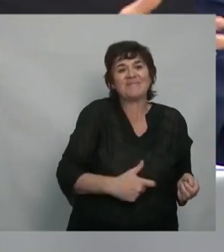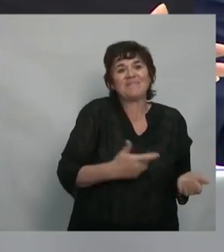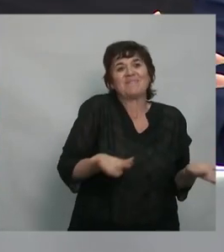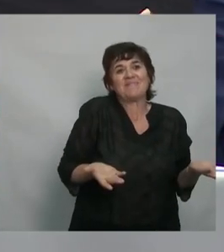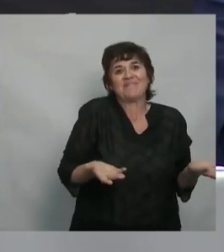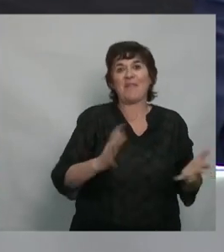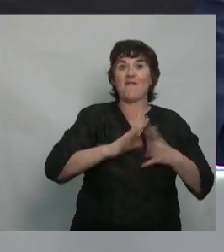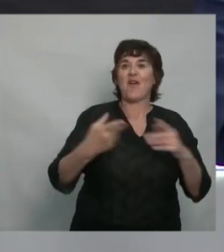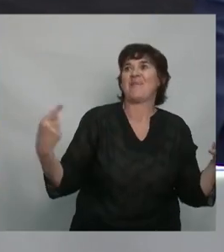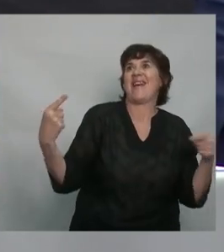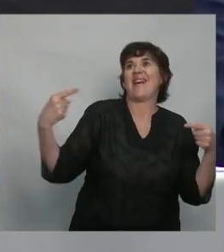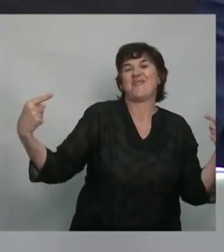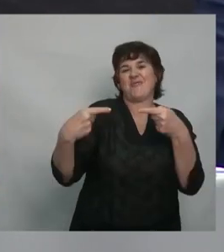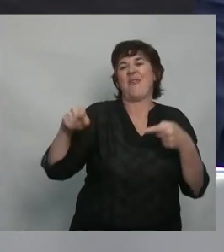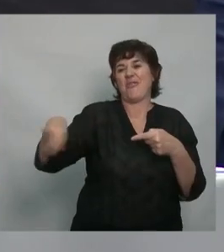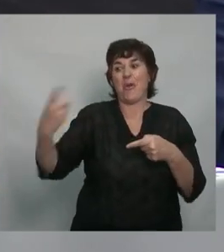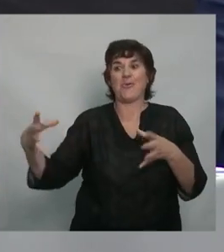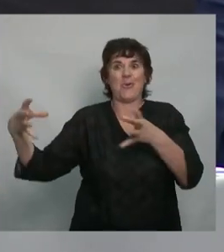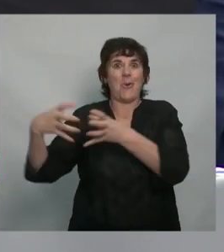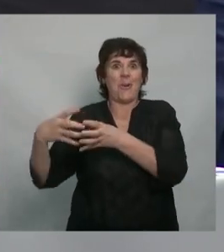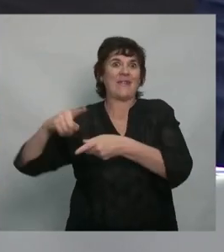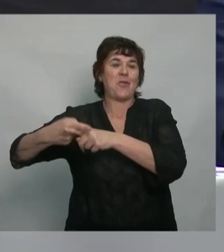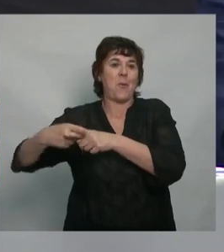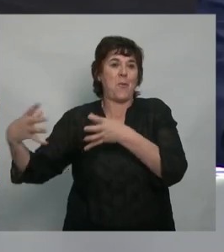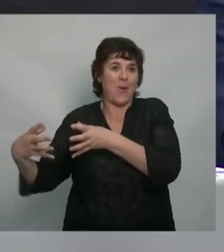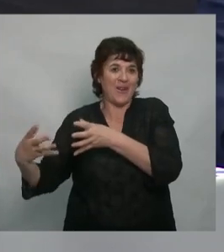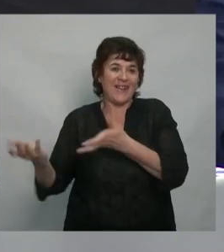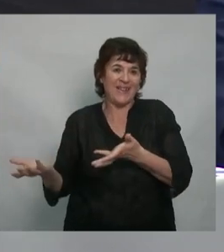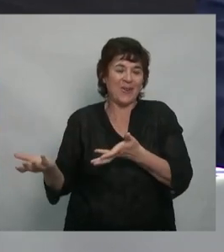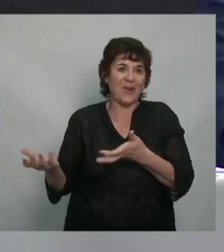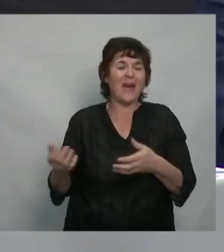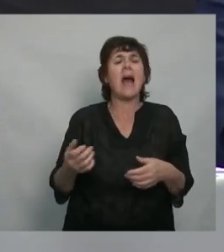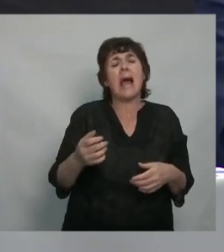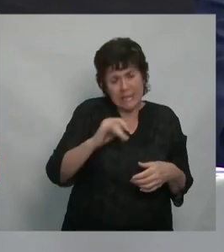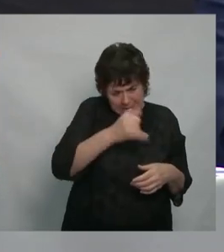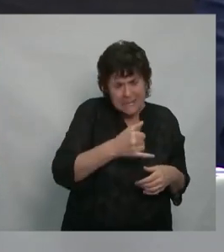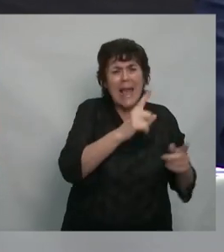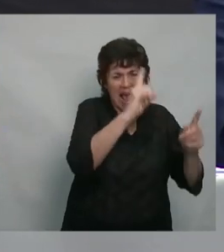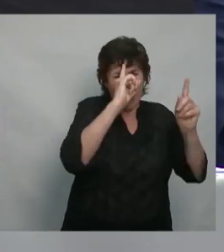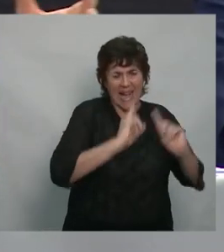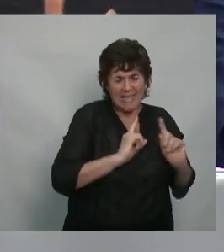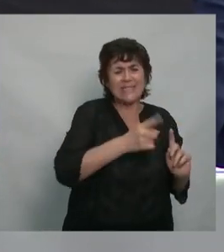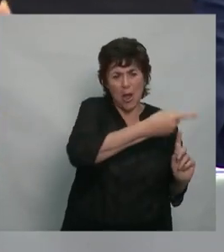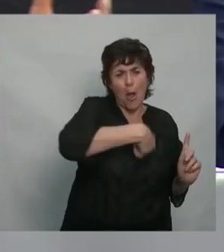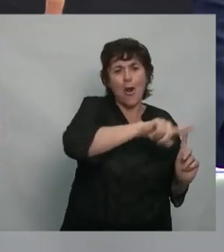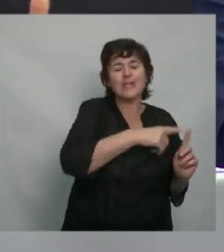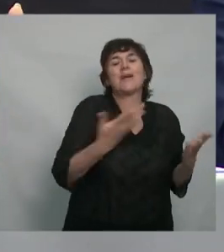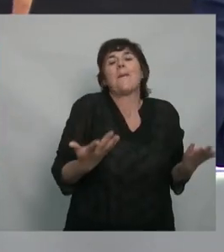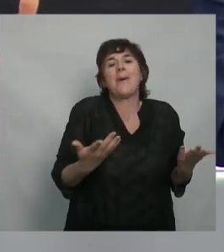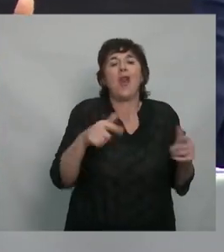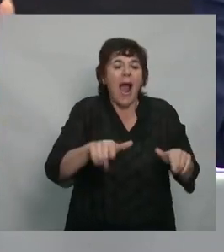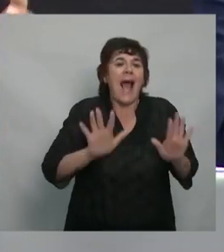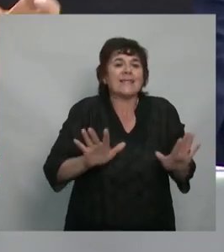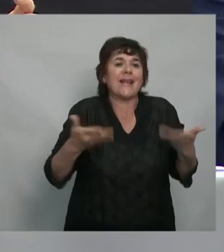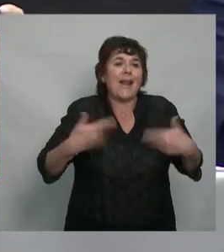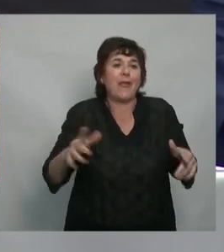contendía políticamente en una disputa, digamos que no es que no nos creyeron, es que naturalmente en una disputa política